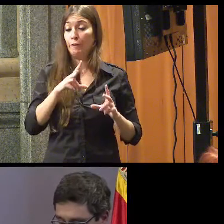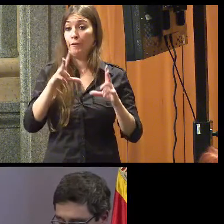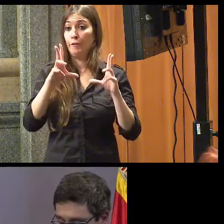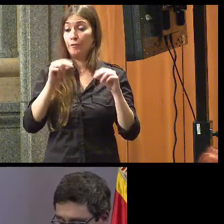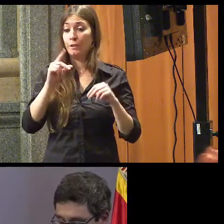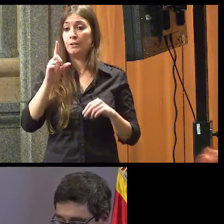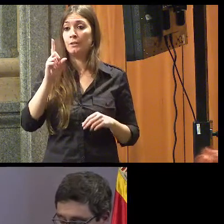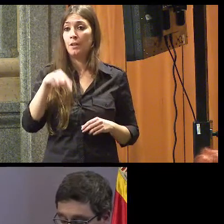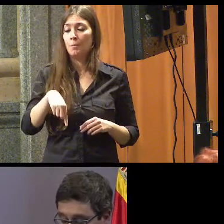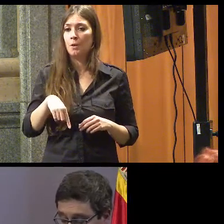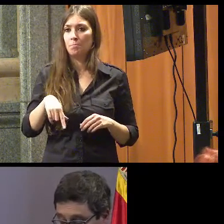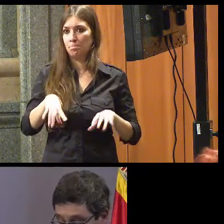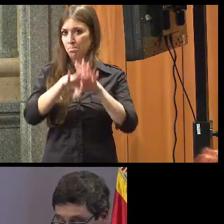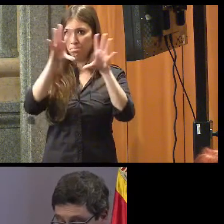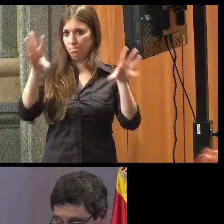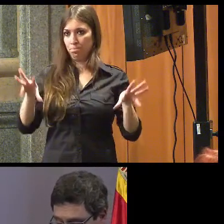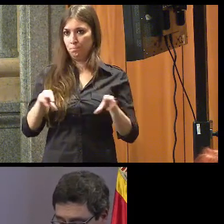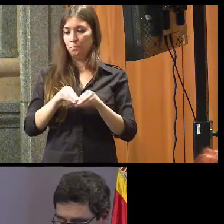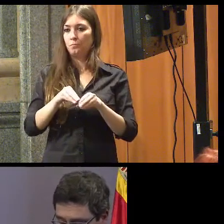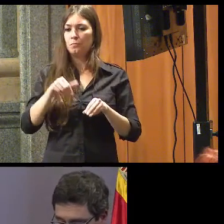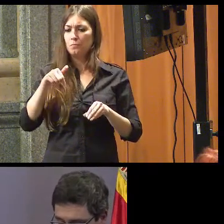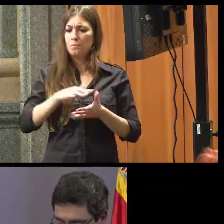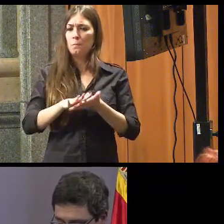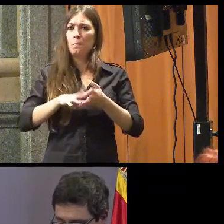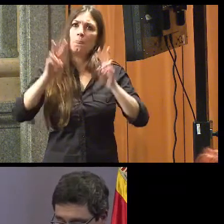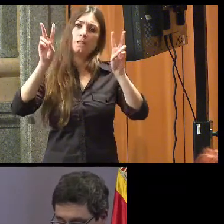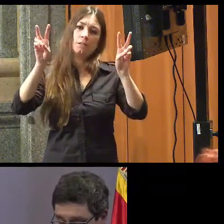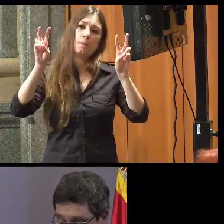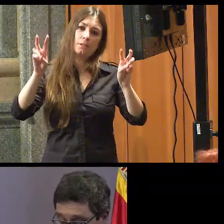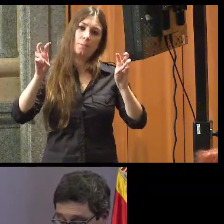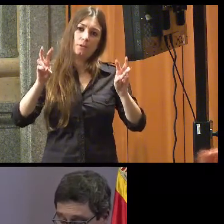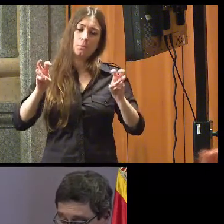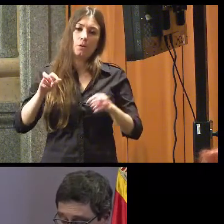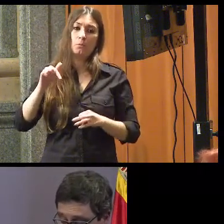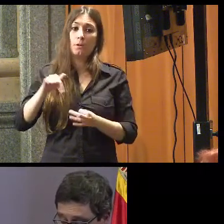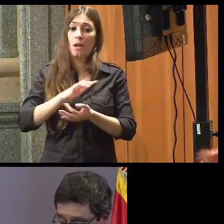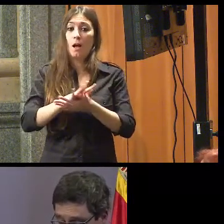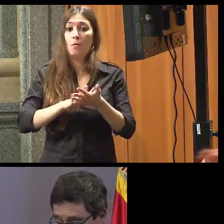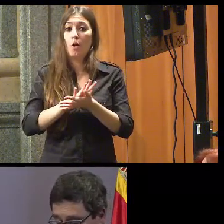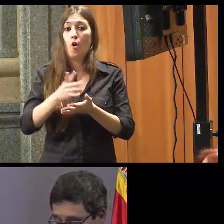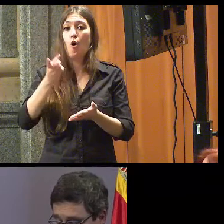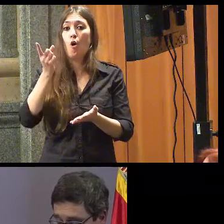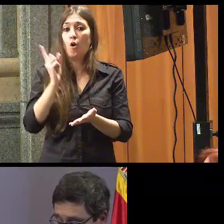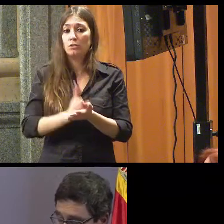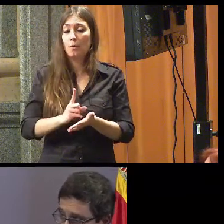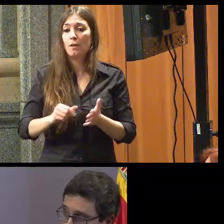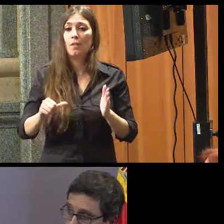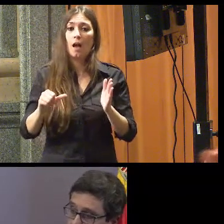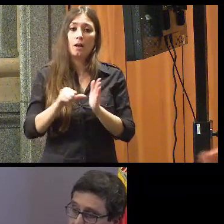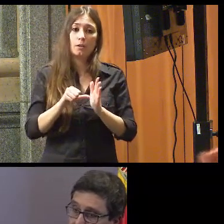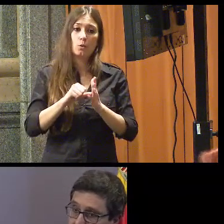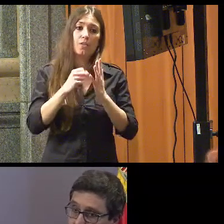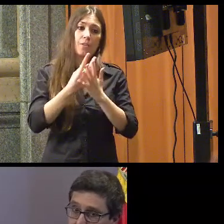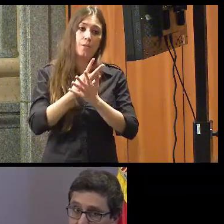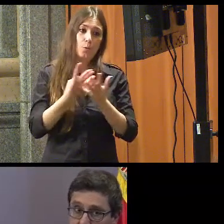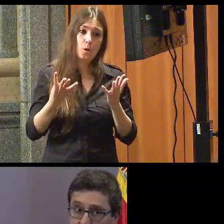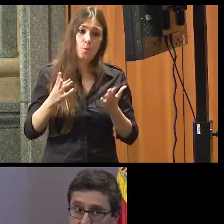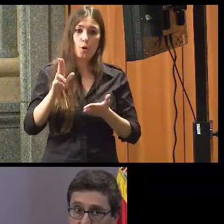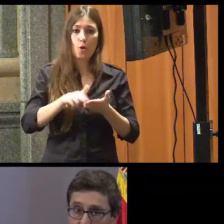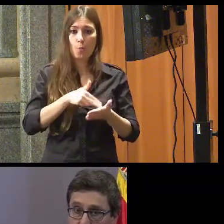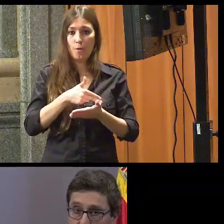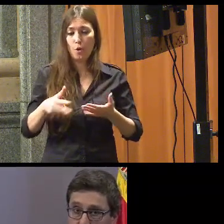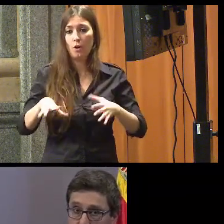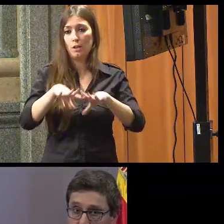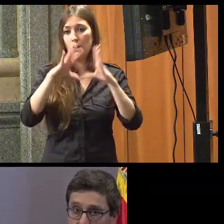como colopón de todos los temas que hemos hablado, porque aquí estamos hablando otra vez del artículo 19 de la Convención